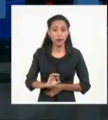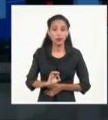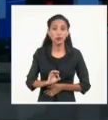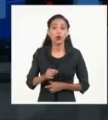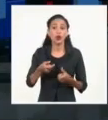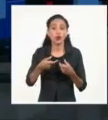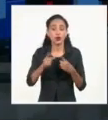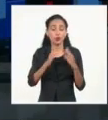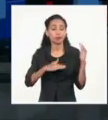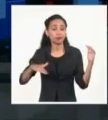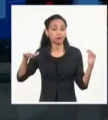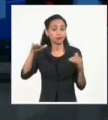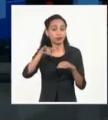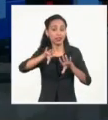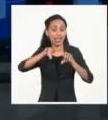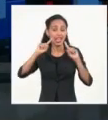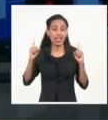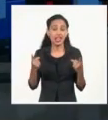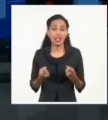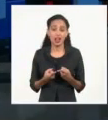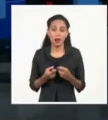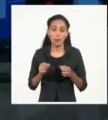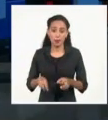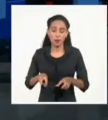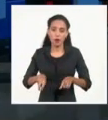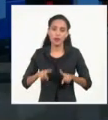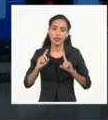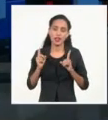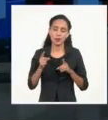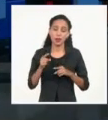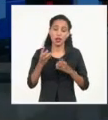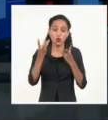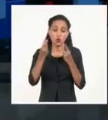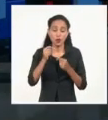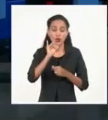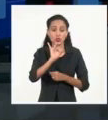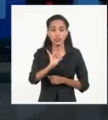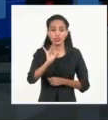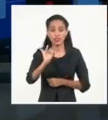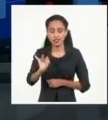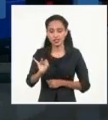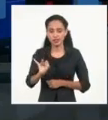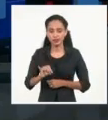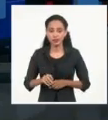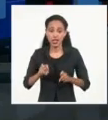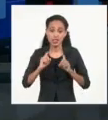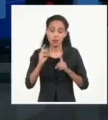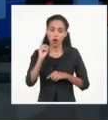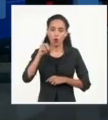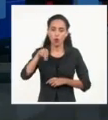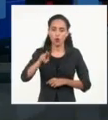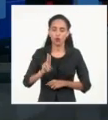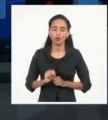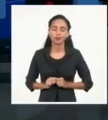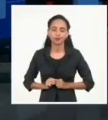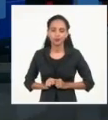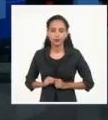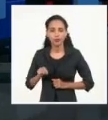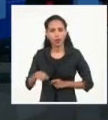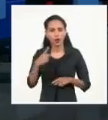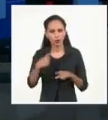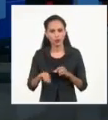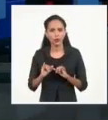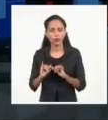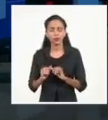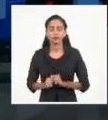nivel del debate general del periodo ordinario de sesiones al número 77 de la Asamblea General de las Naciones Unidas. Vamos a avanzar.